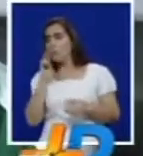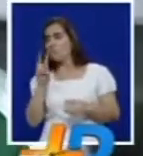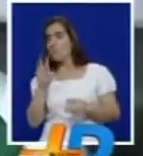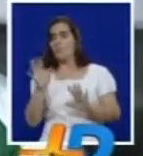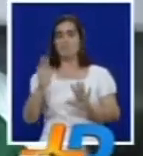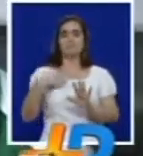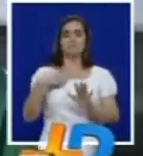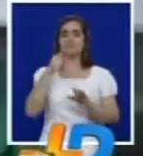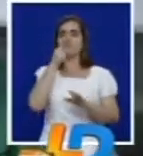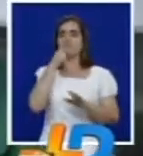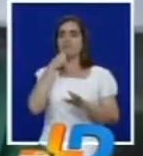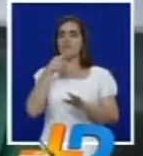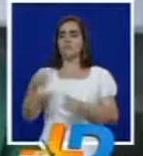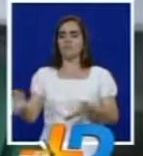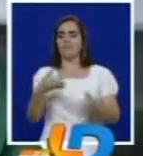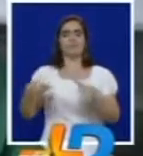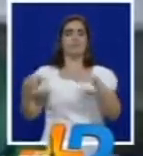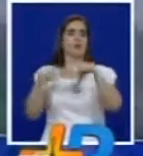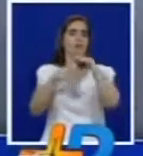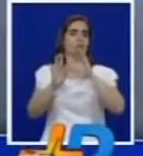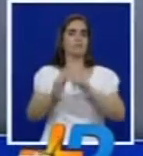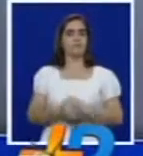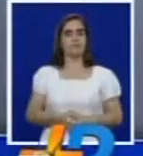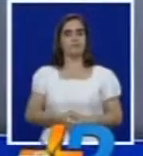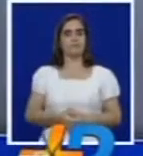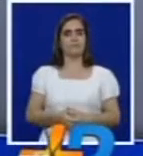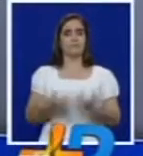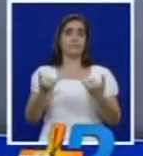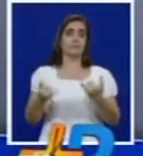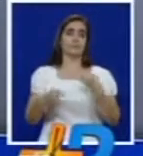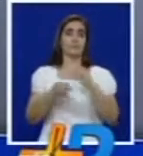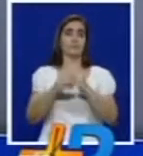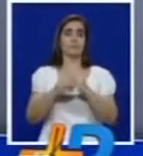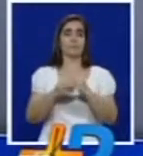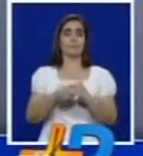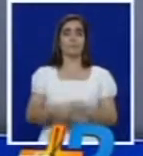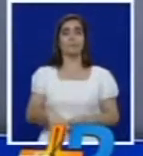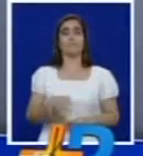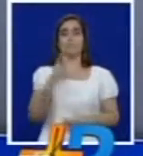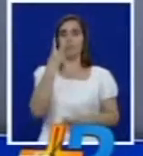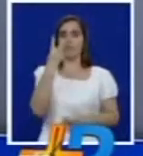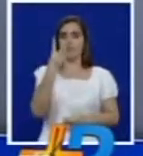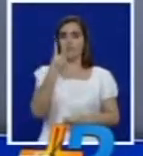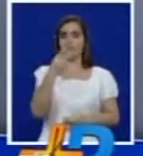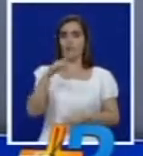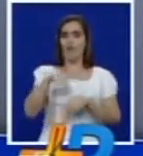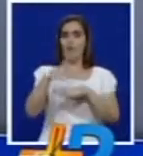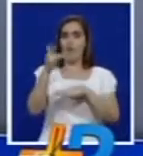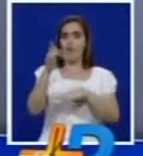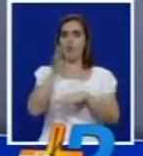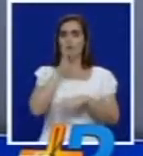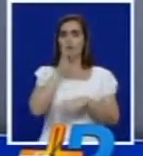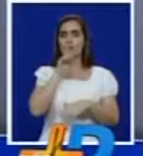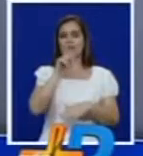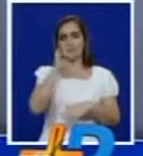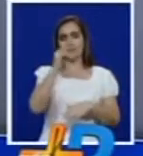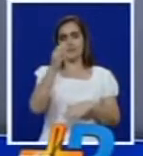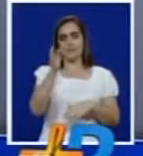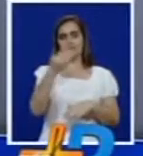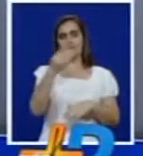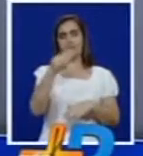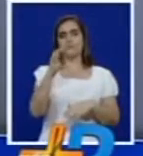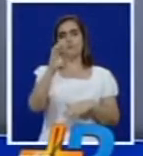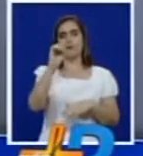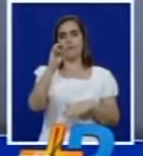la jugada en el segundo palo y empujarla binomio de oro y no es de música es de fútbol hablo de Carlos Lizarazo y de Néstor